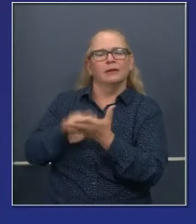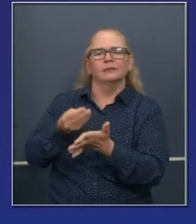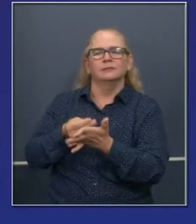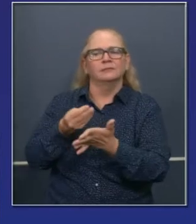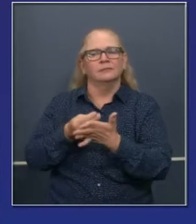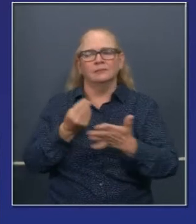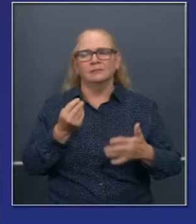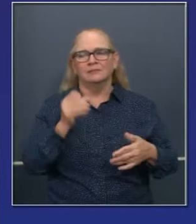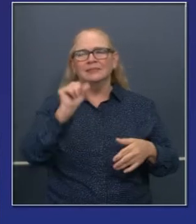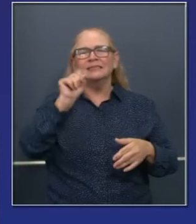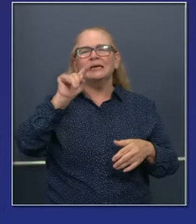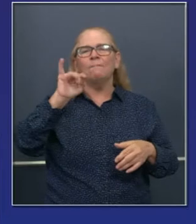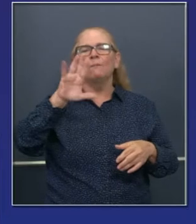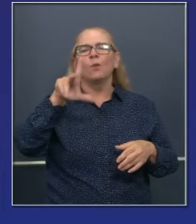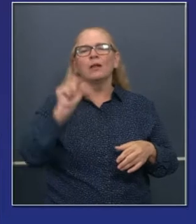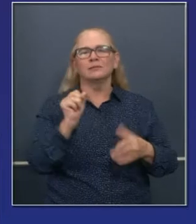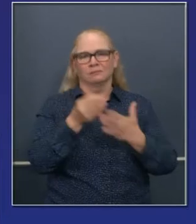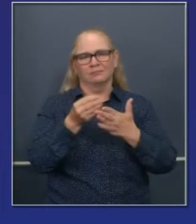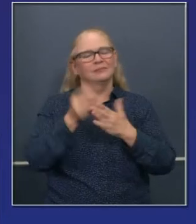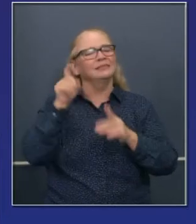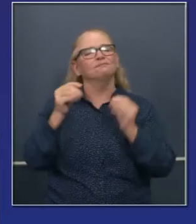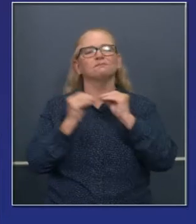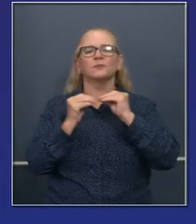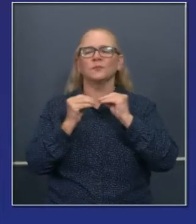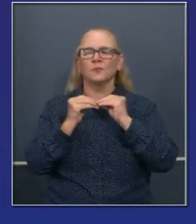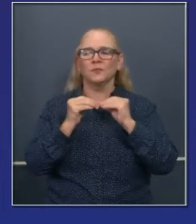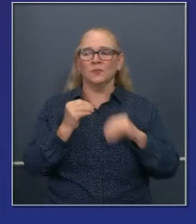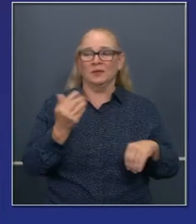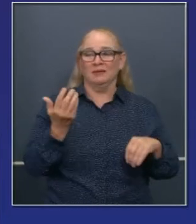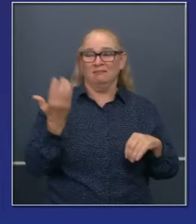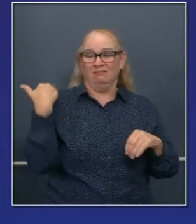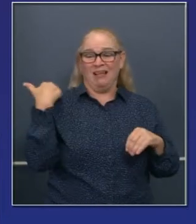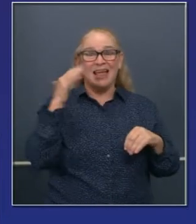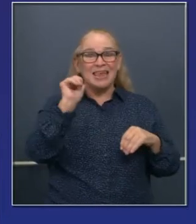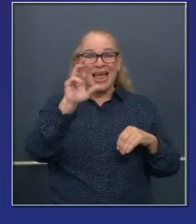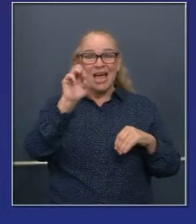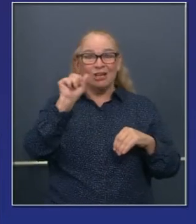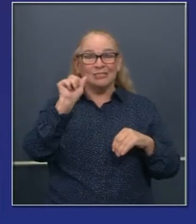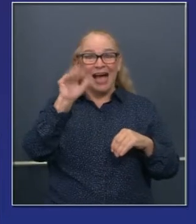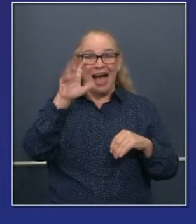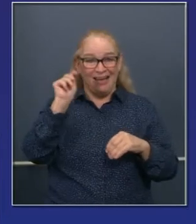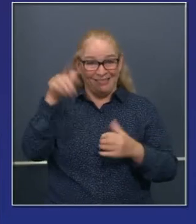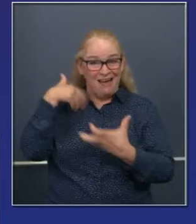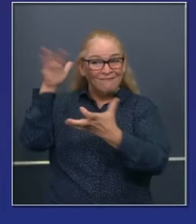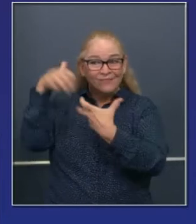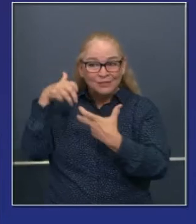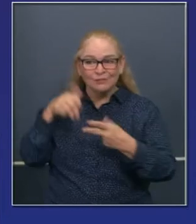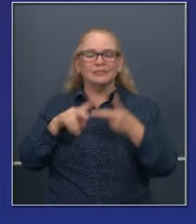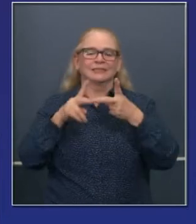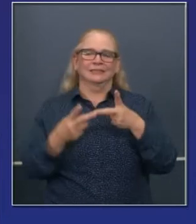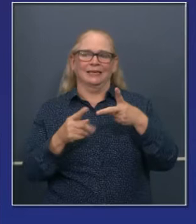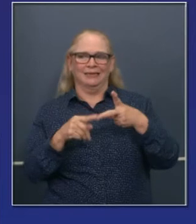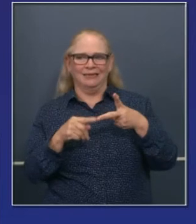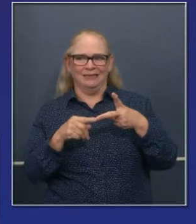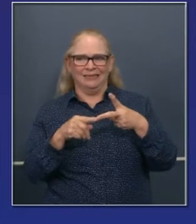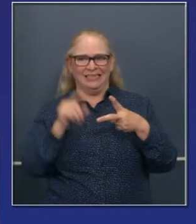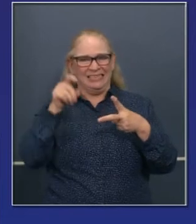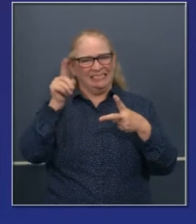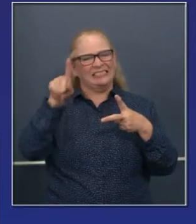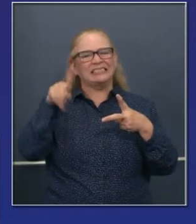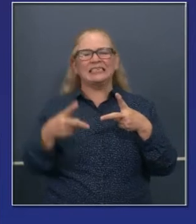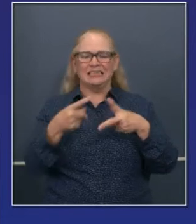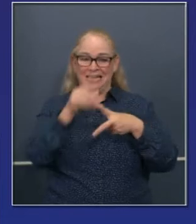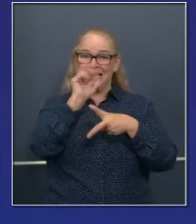Esto es parte del fondo CARE que se hizo anteriormente, pero esta carta ahora es importante para darle un reinicio a las negociaciones